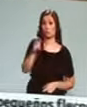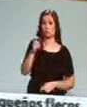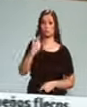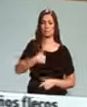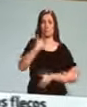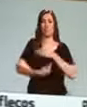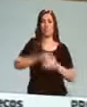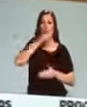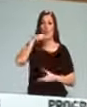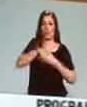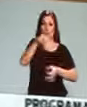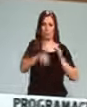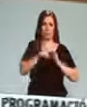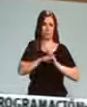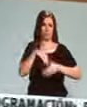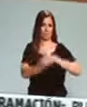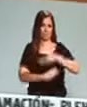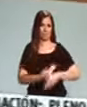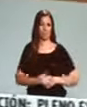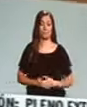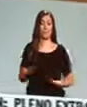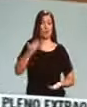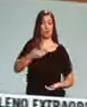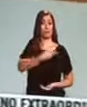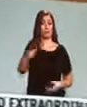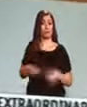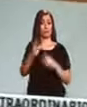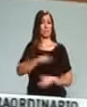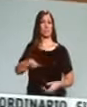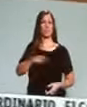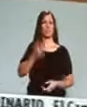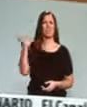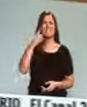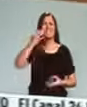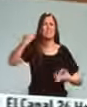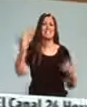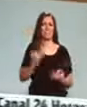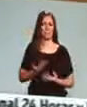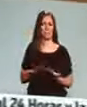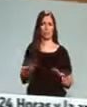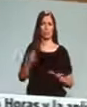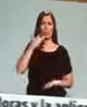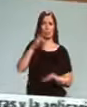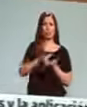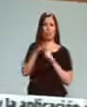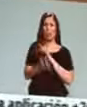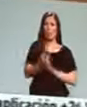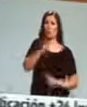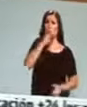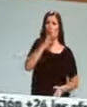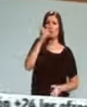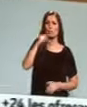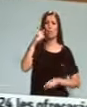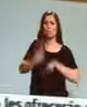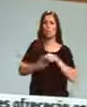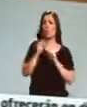subyúdice. Es importante que los españoles sepan qué es lo que está pasando, por qué está pasando y